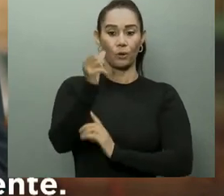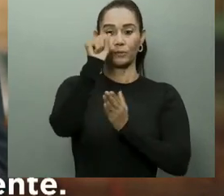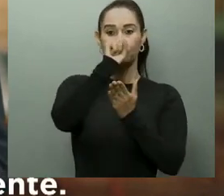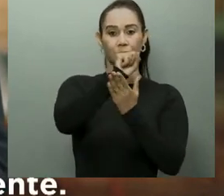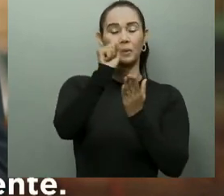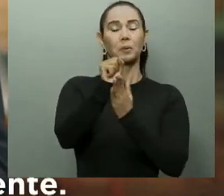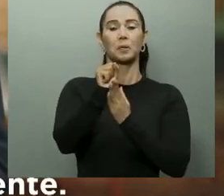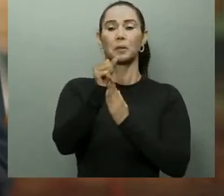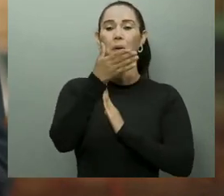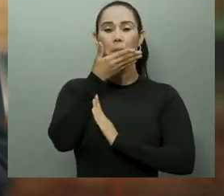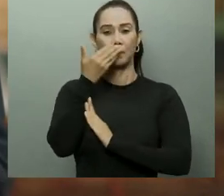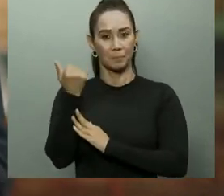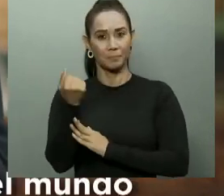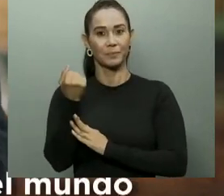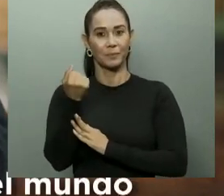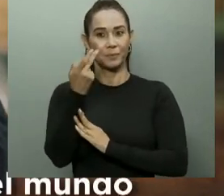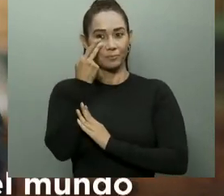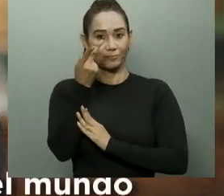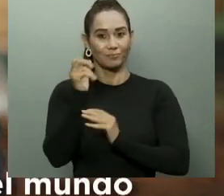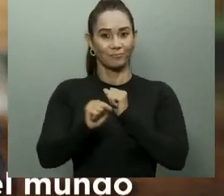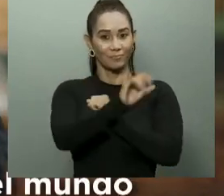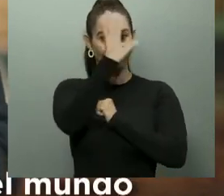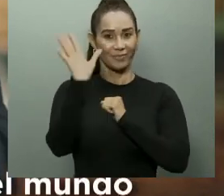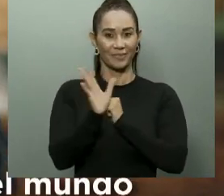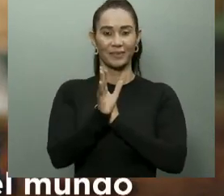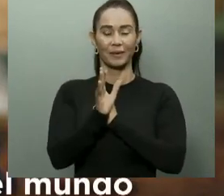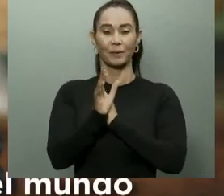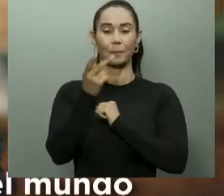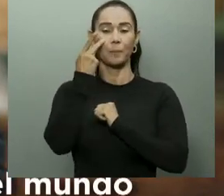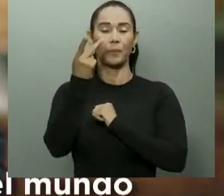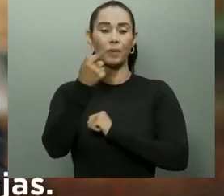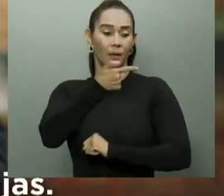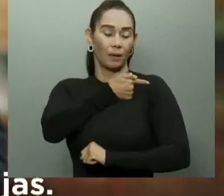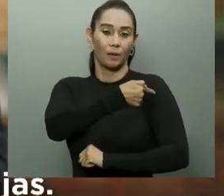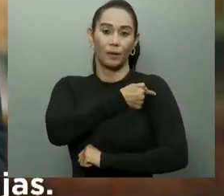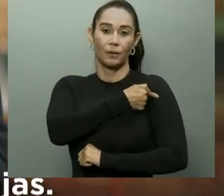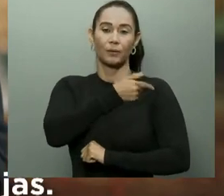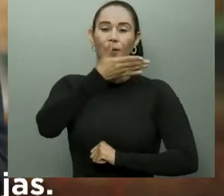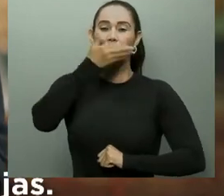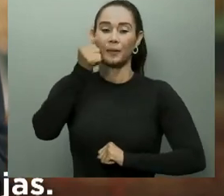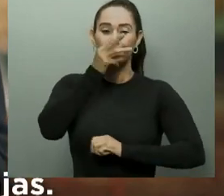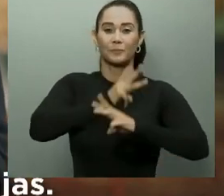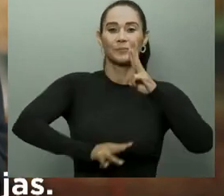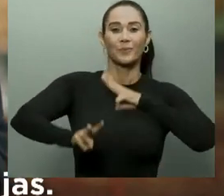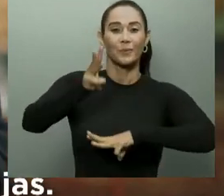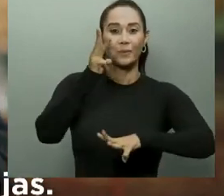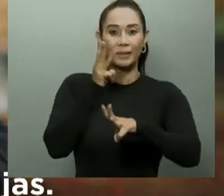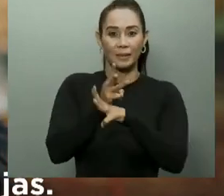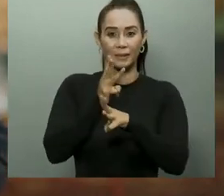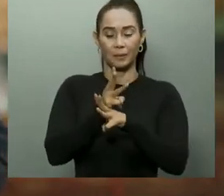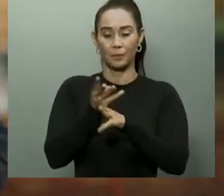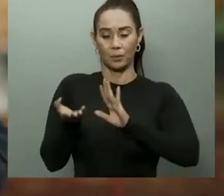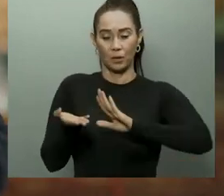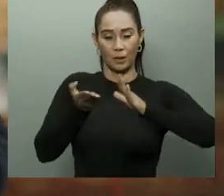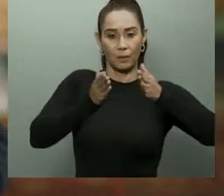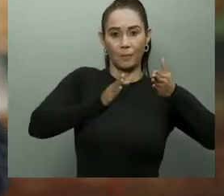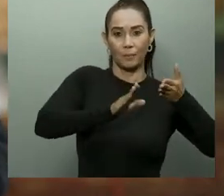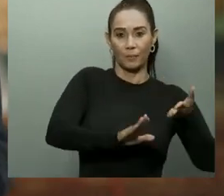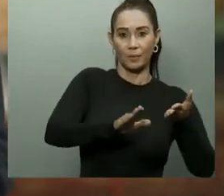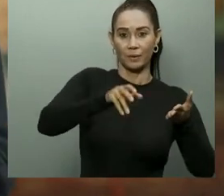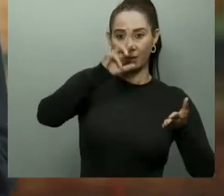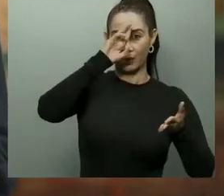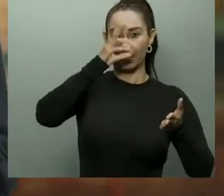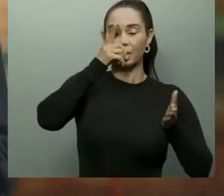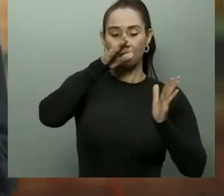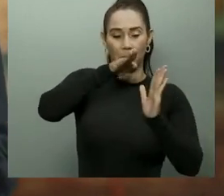está mejorando claramente. Nuestra vacunación es de las mejores del mundo y nuestra letalidad es de las más bajas. Además,